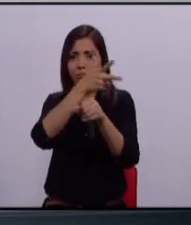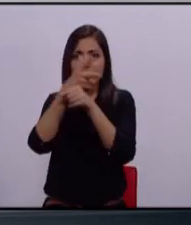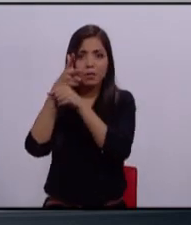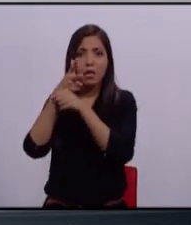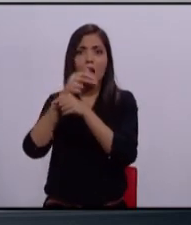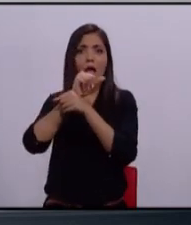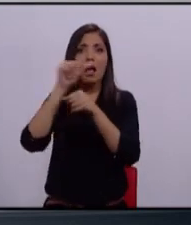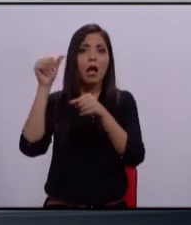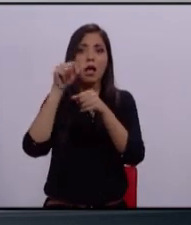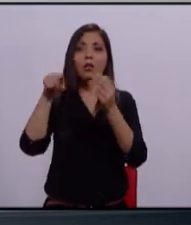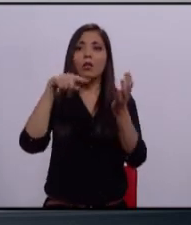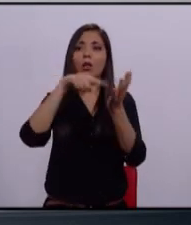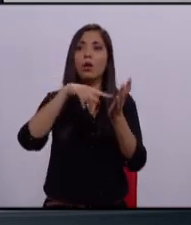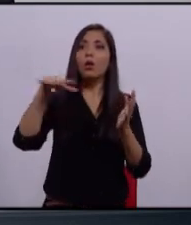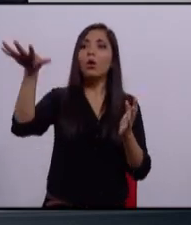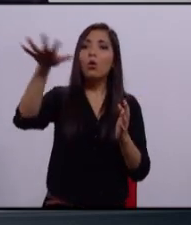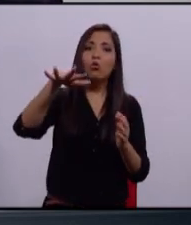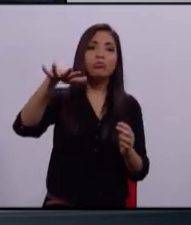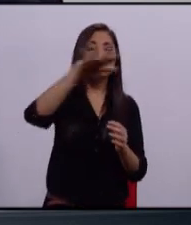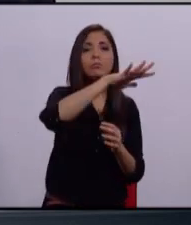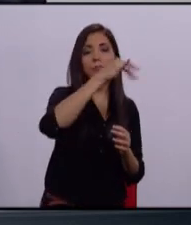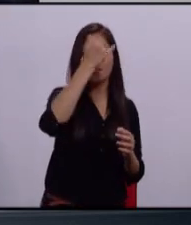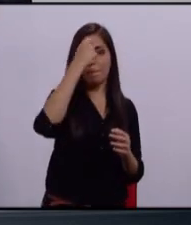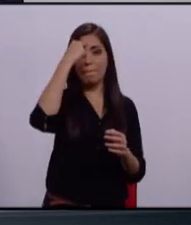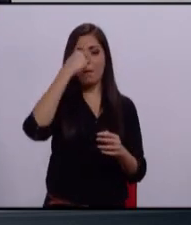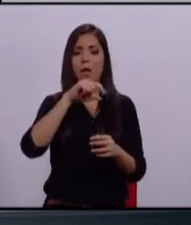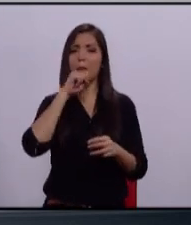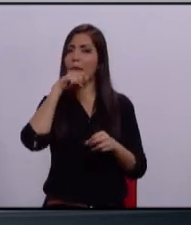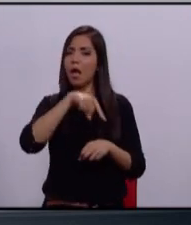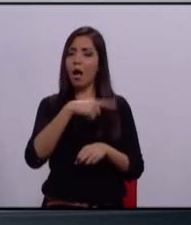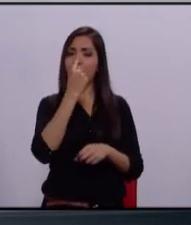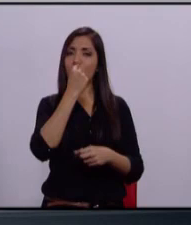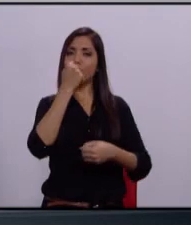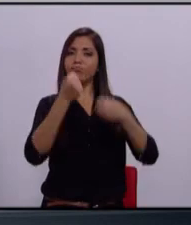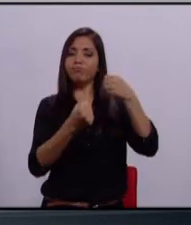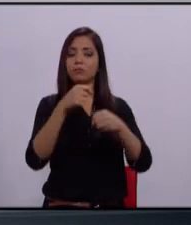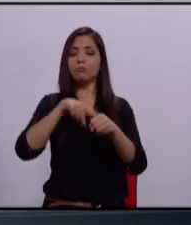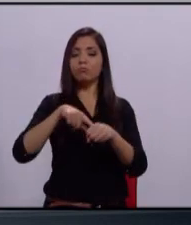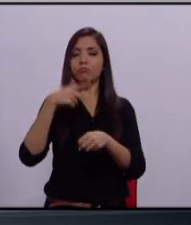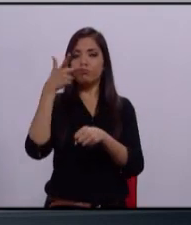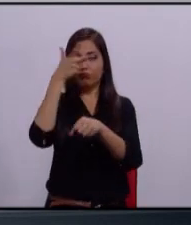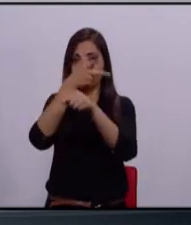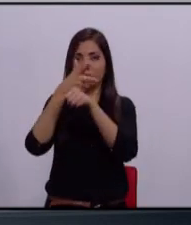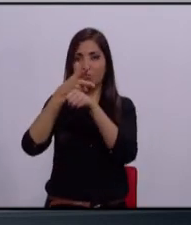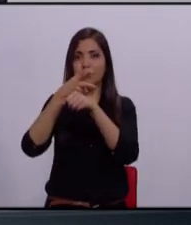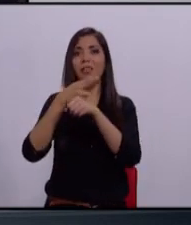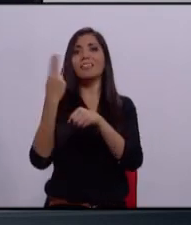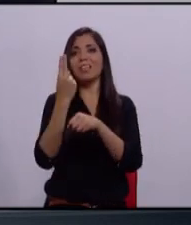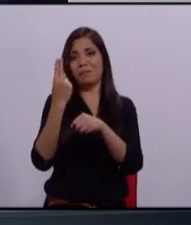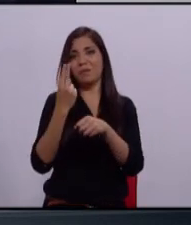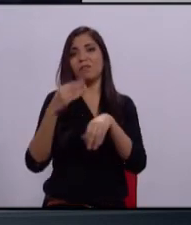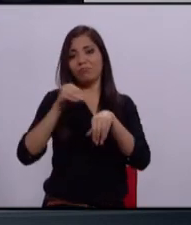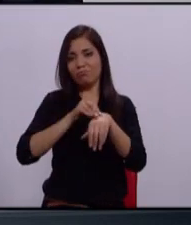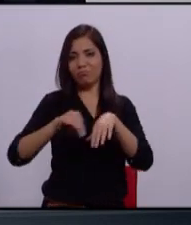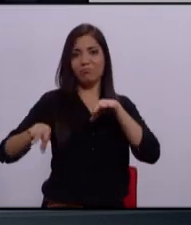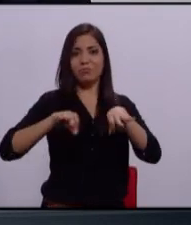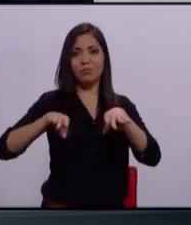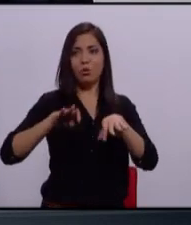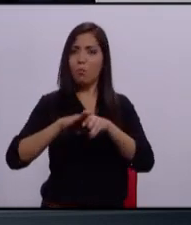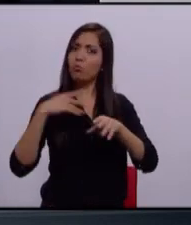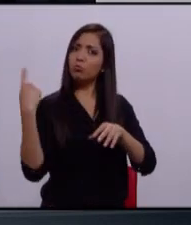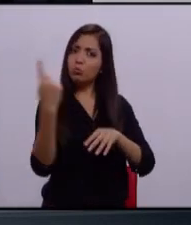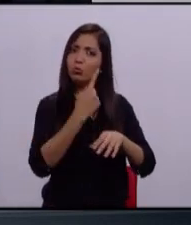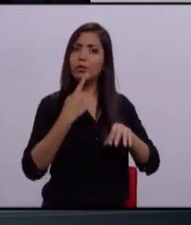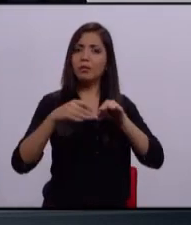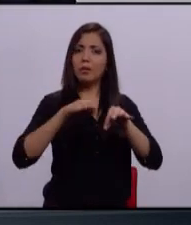colonias y en las patrullas. Por eso, tenemos que trabajar todos como Zapopanos y tenemos que